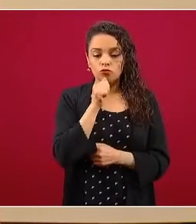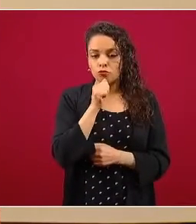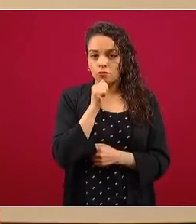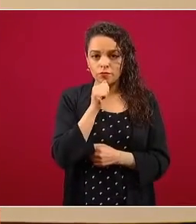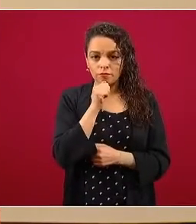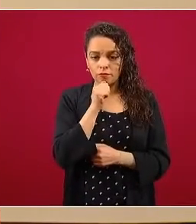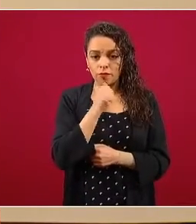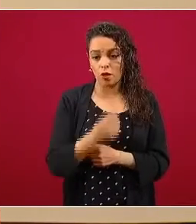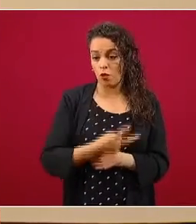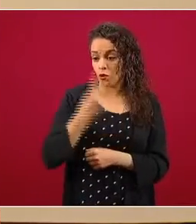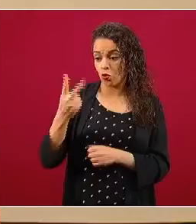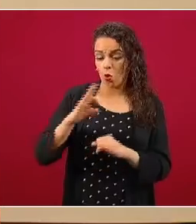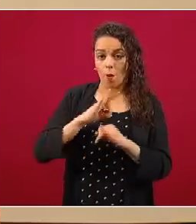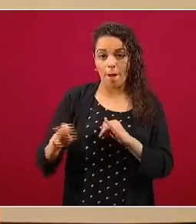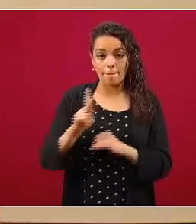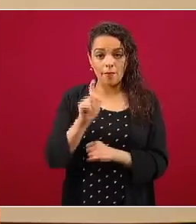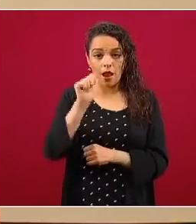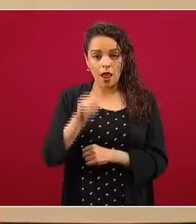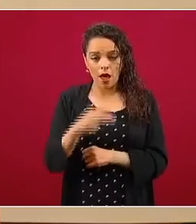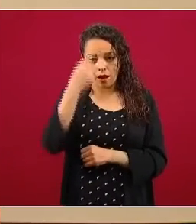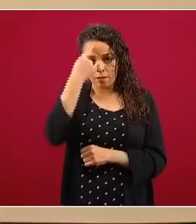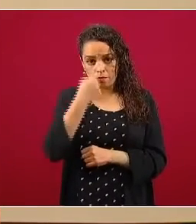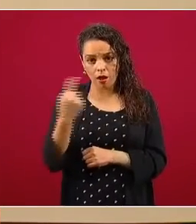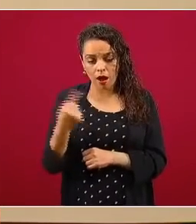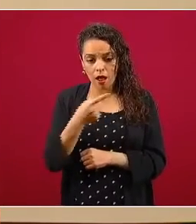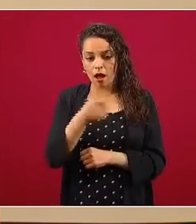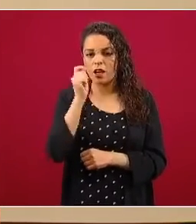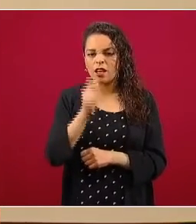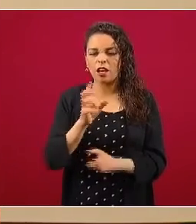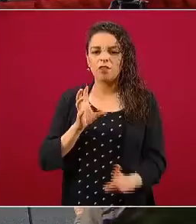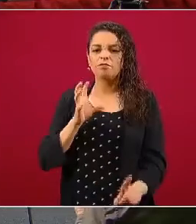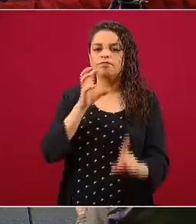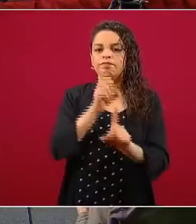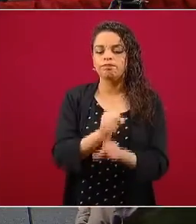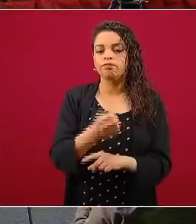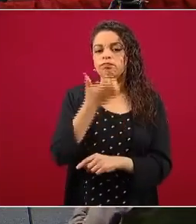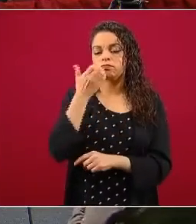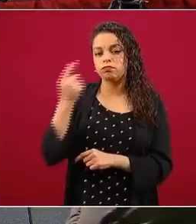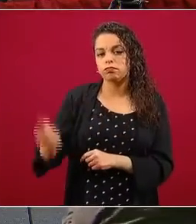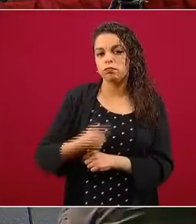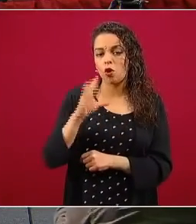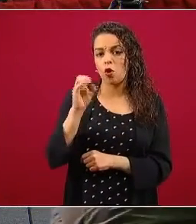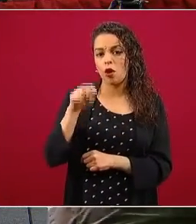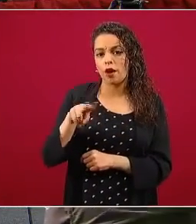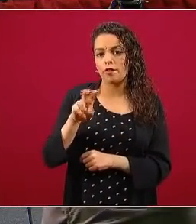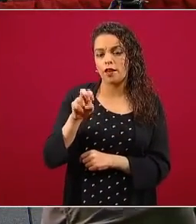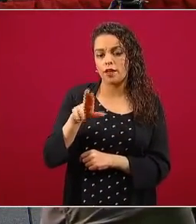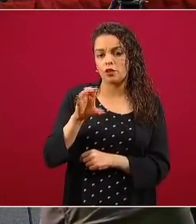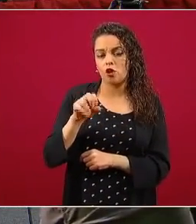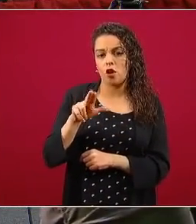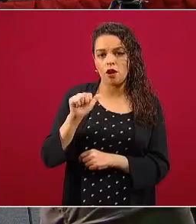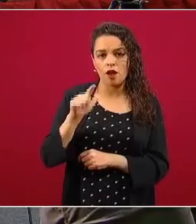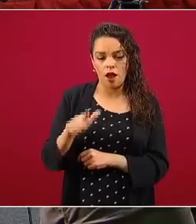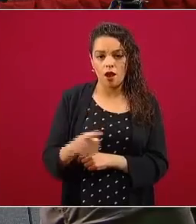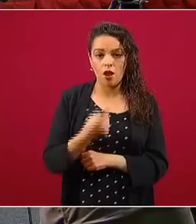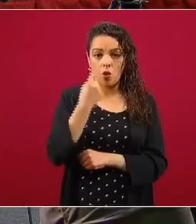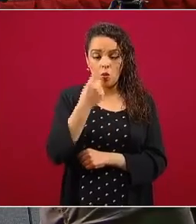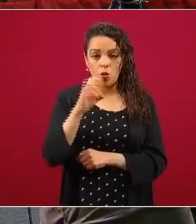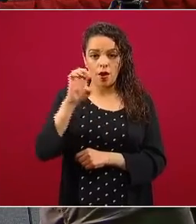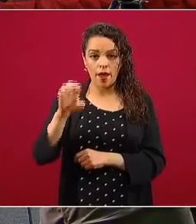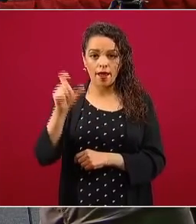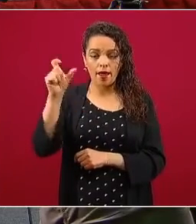planes, sólo contemplan objetivos convencionales, como lo fue el pozo perforado, Kela 1E